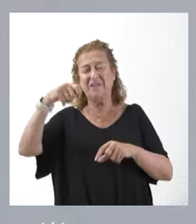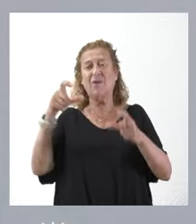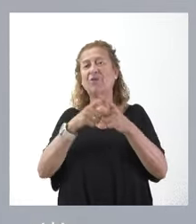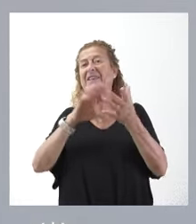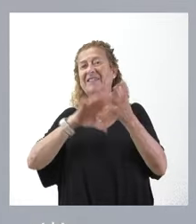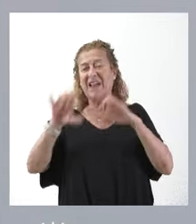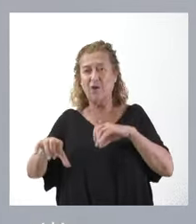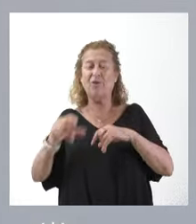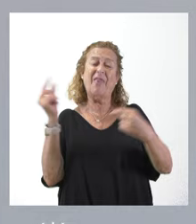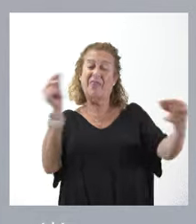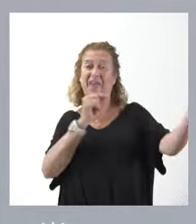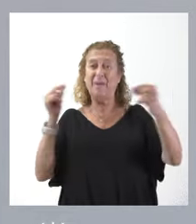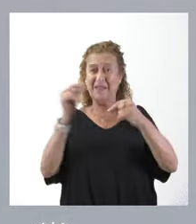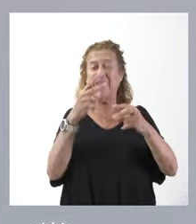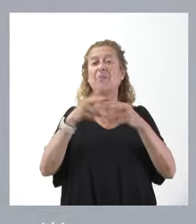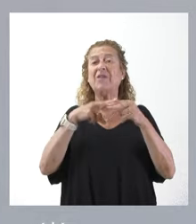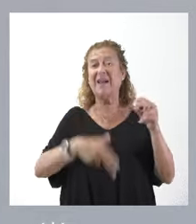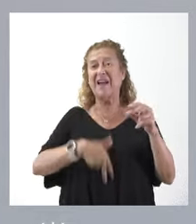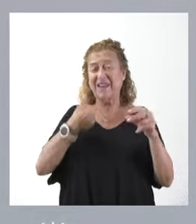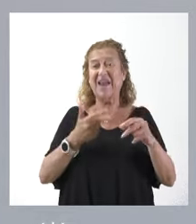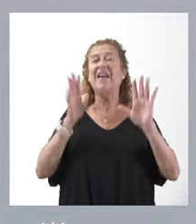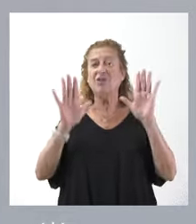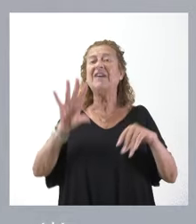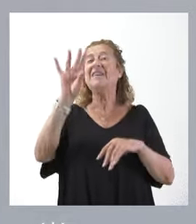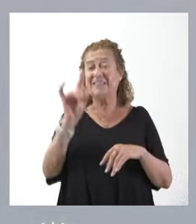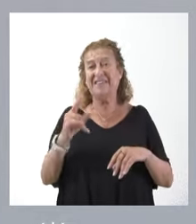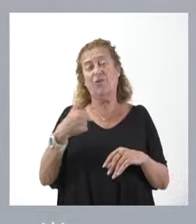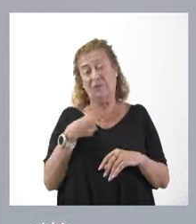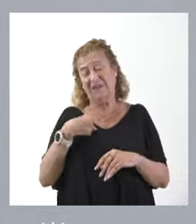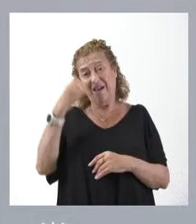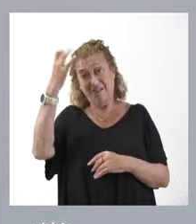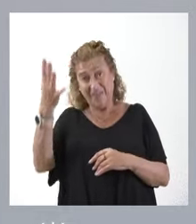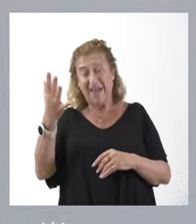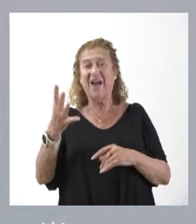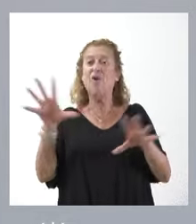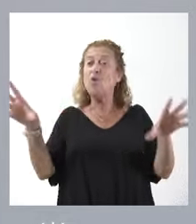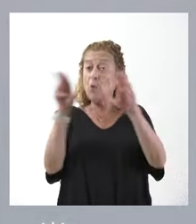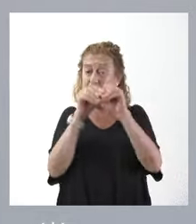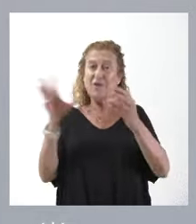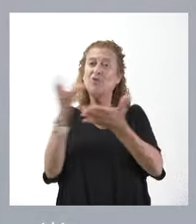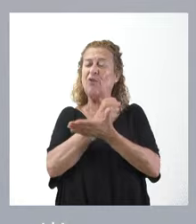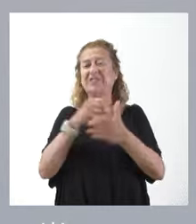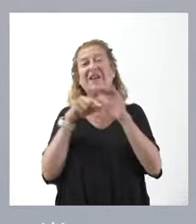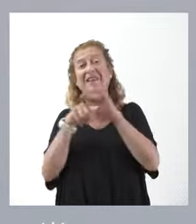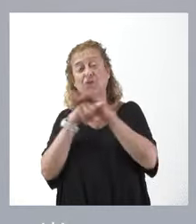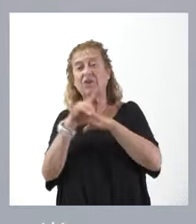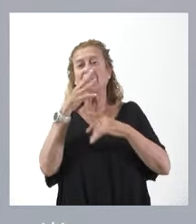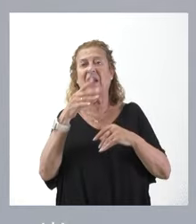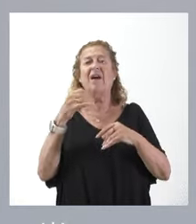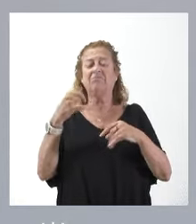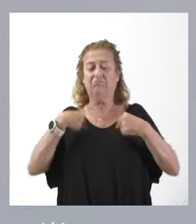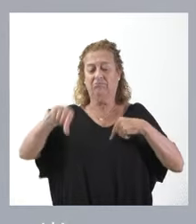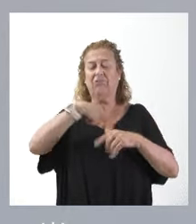en el debate de política general. Y, por tanto, sí es nuestra intención concluir todos los trámites para estar en condiciones